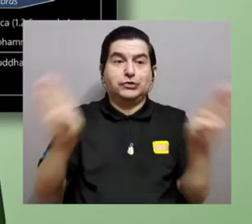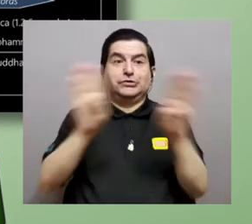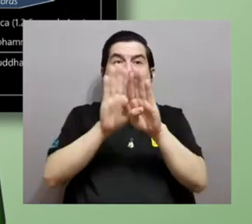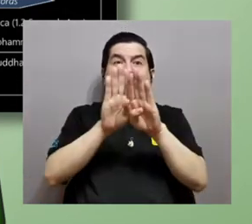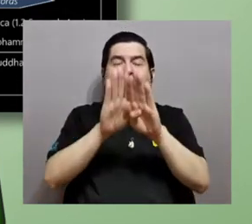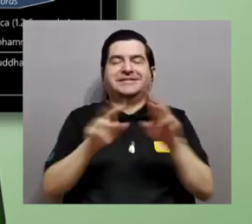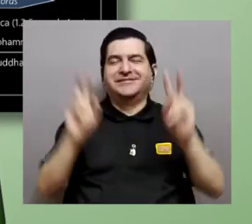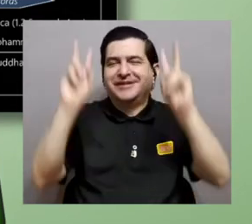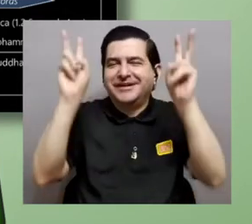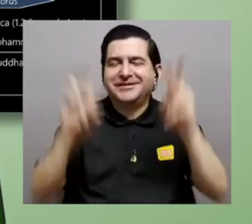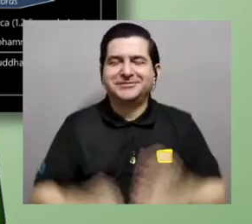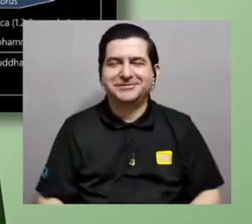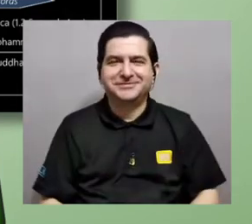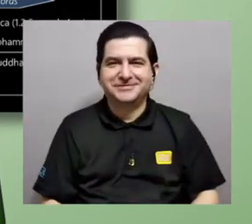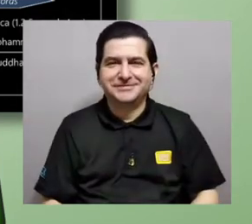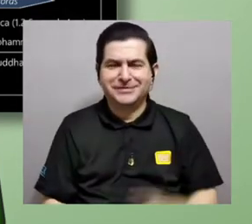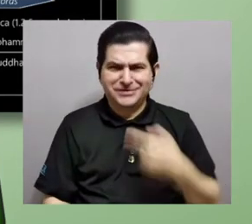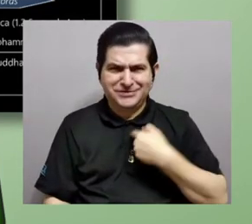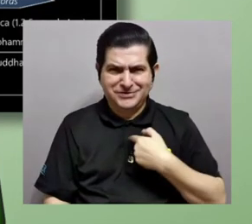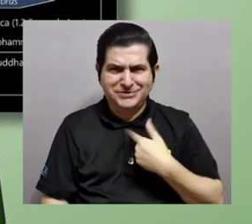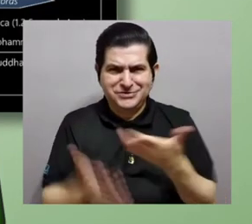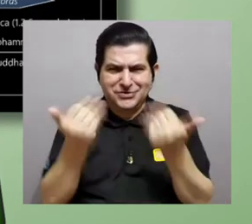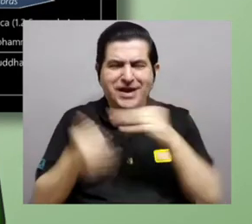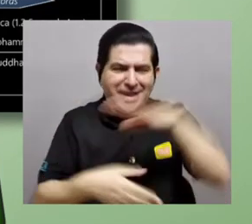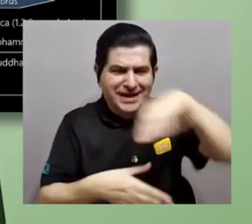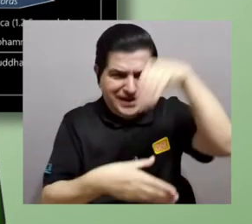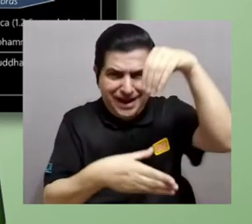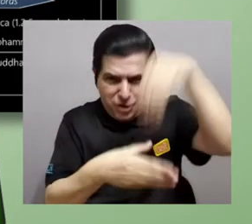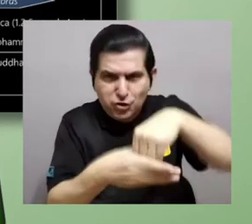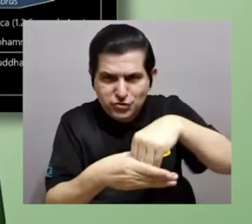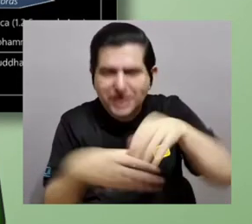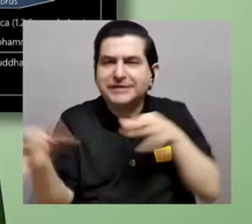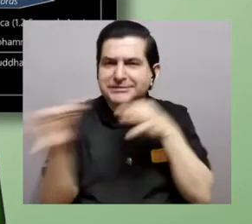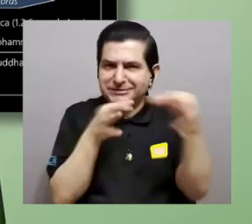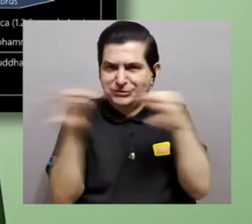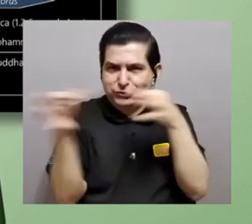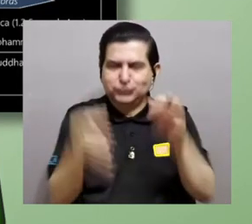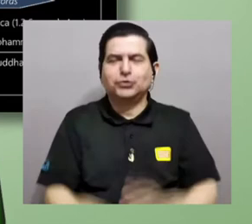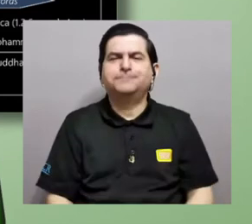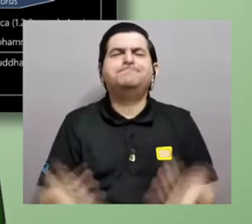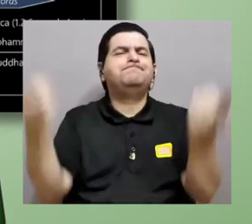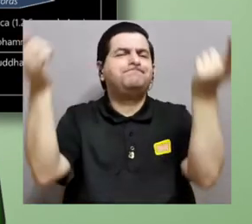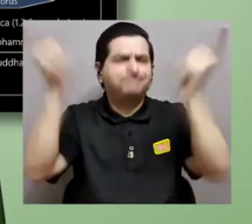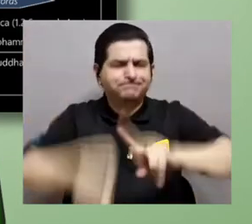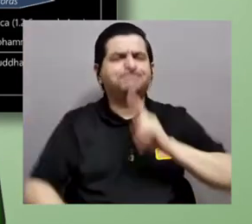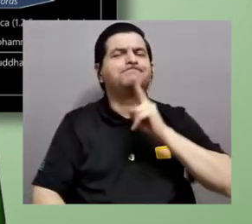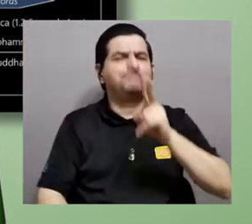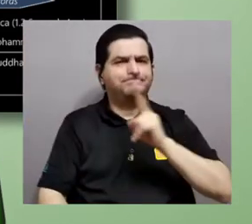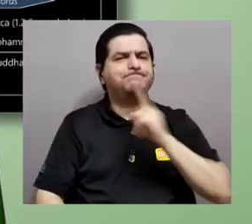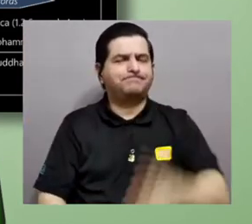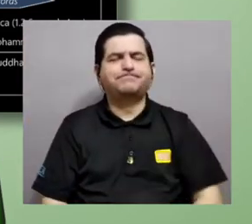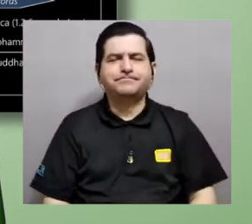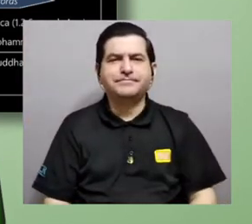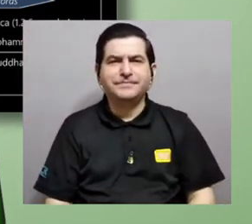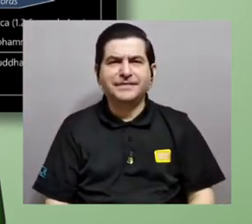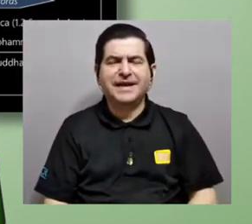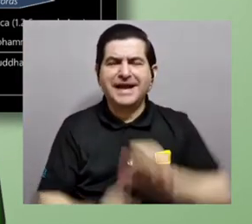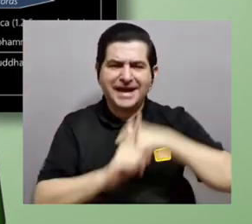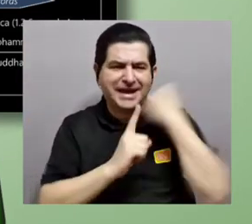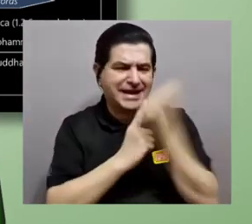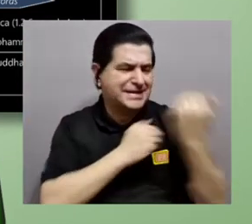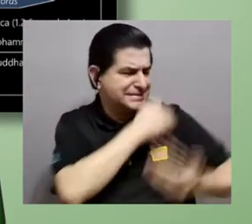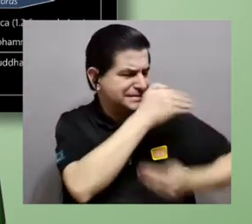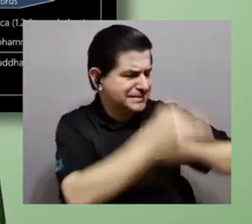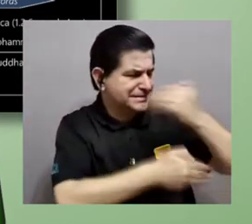estamos encerrados, ¿verdad? Quería darles un poquito de contexto de lo que pasa realmente